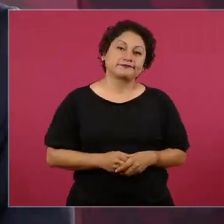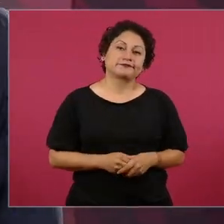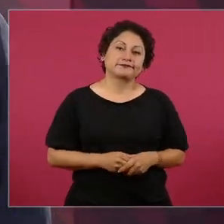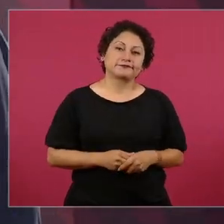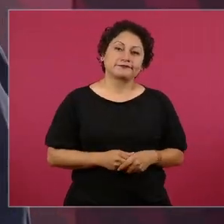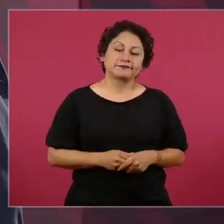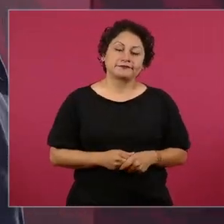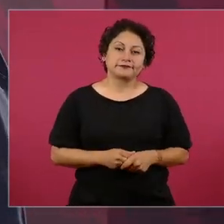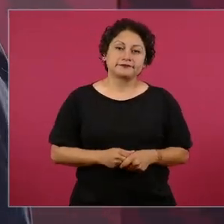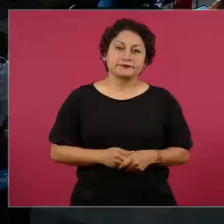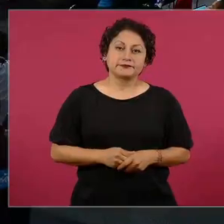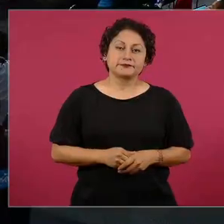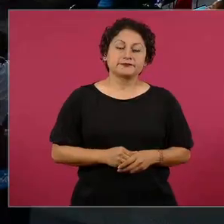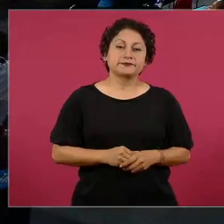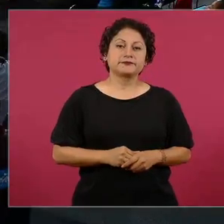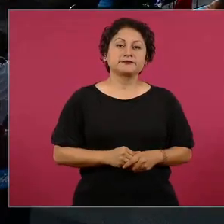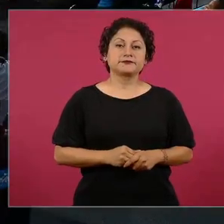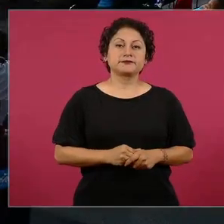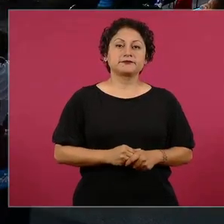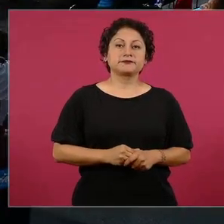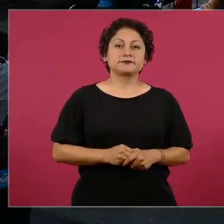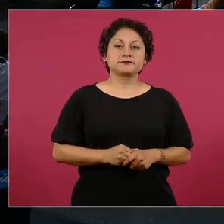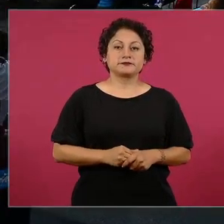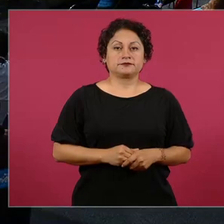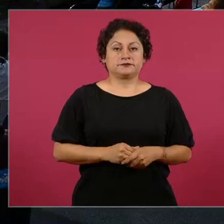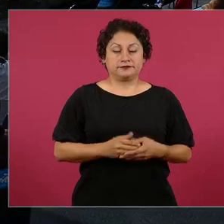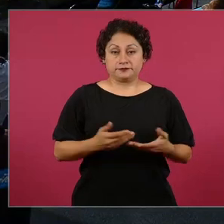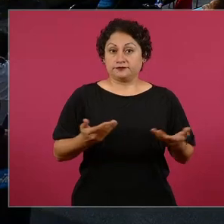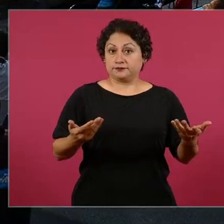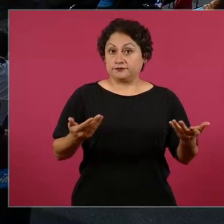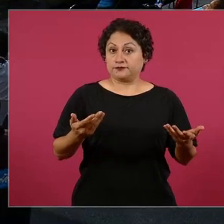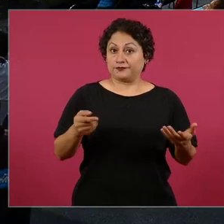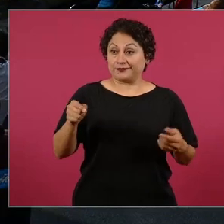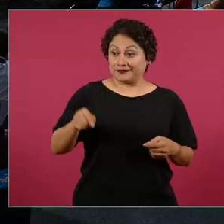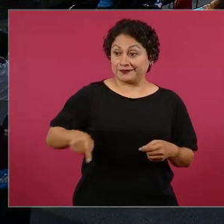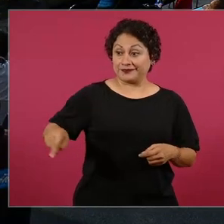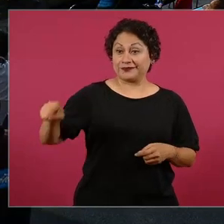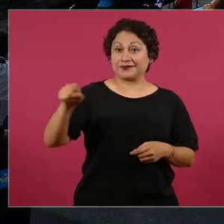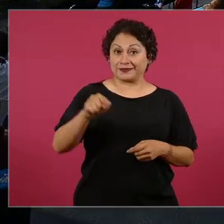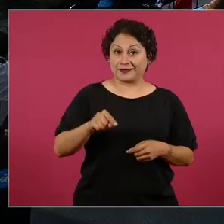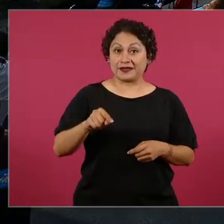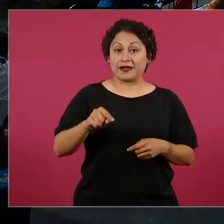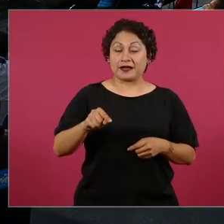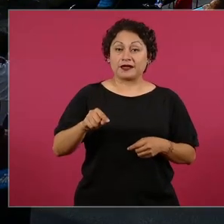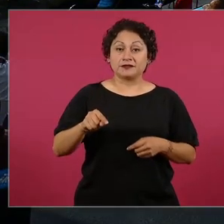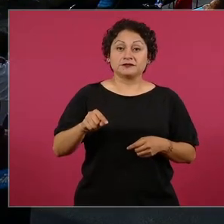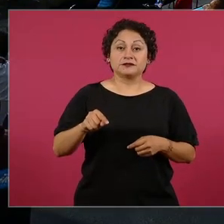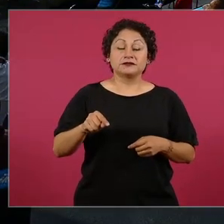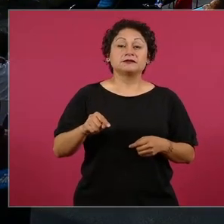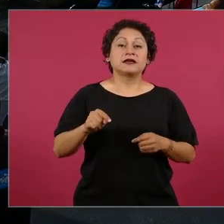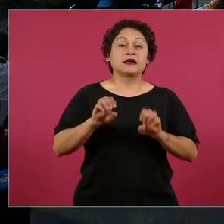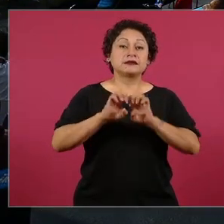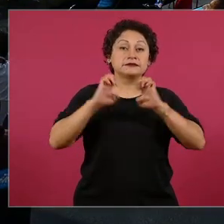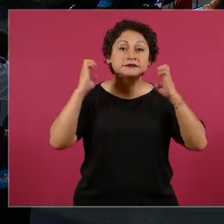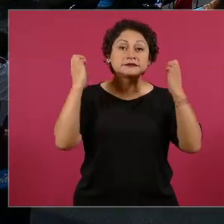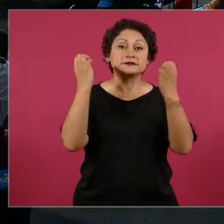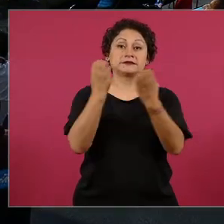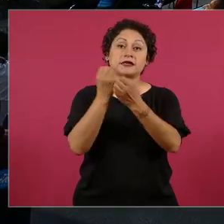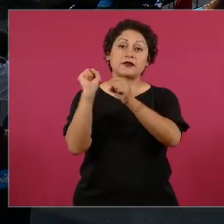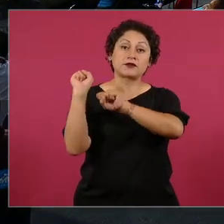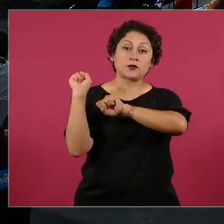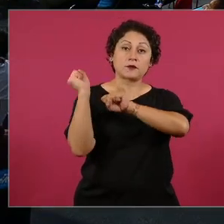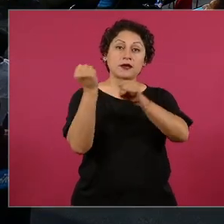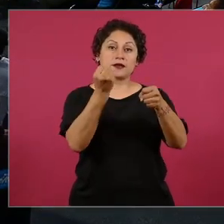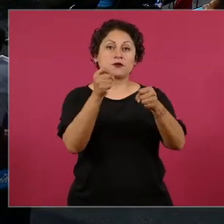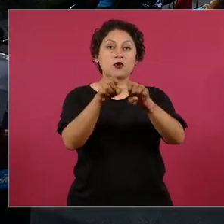se está ampliando el campo de béisbol, donde juegan los